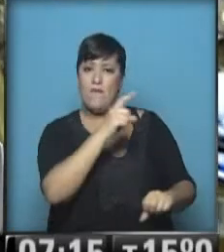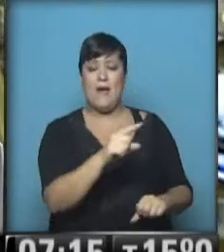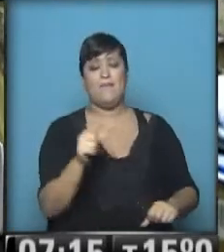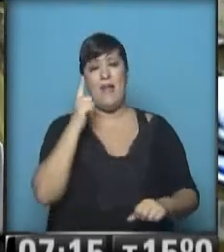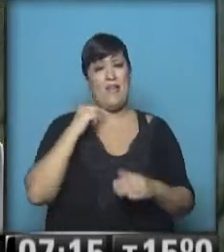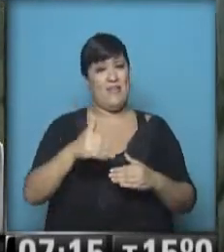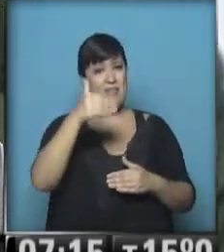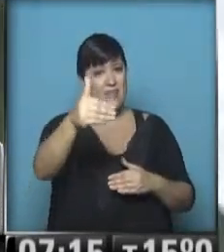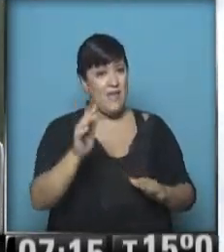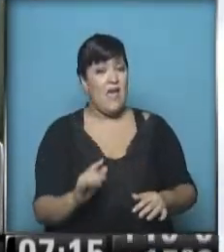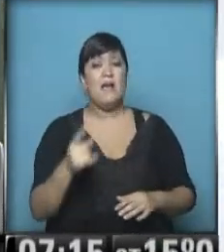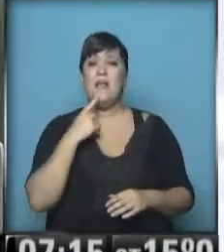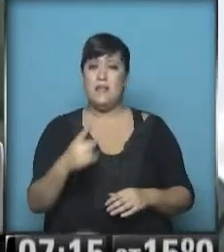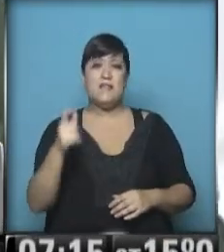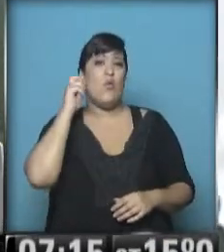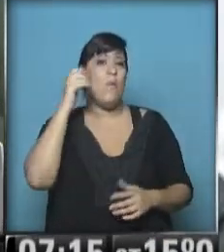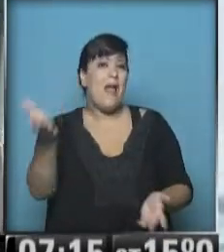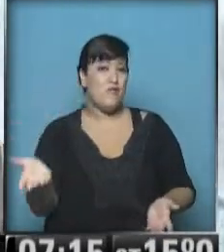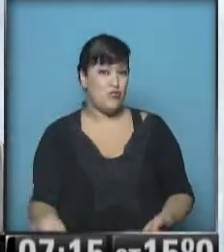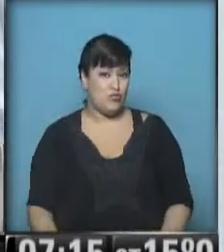incluso anunció cumpleaños.